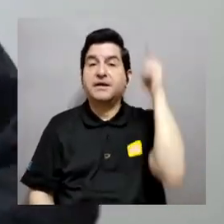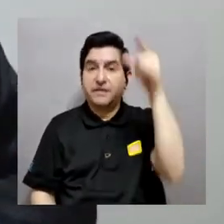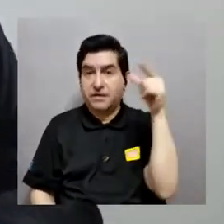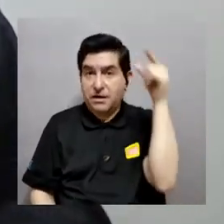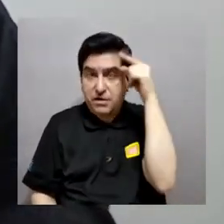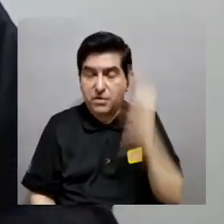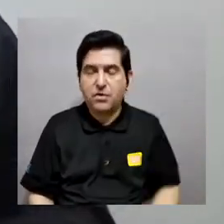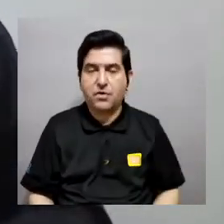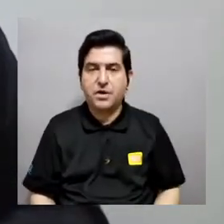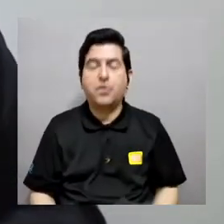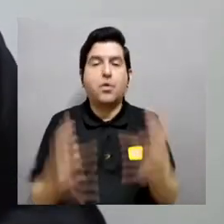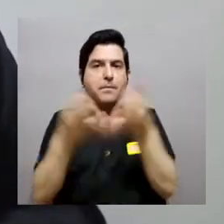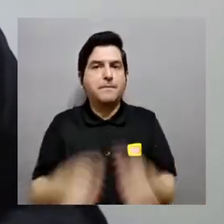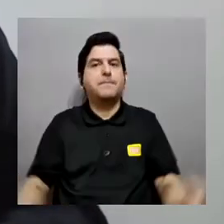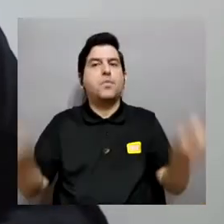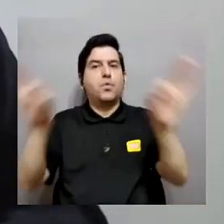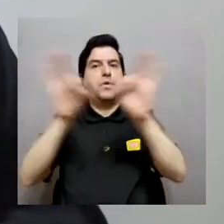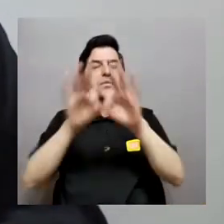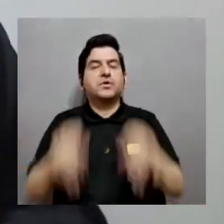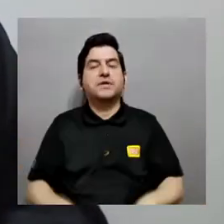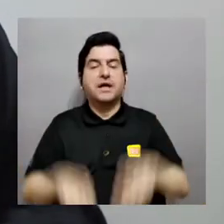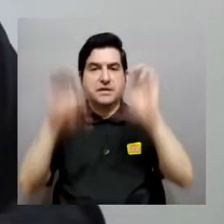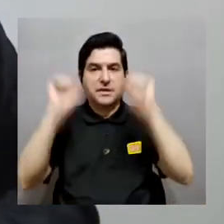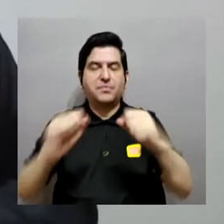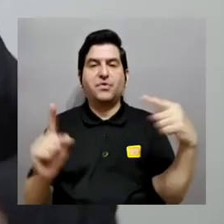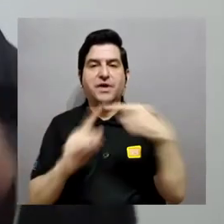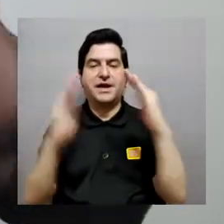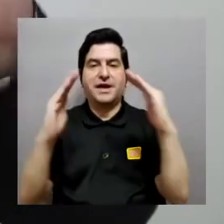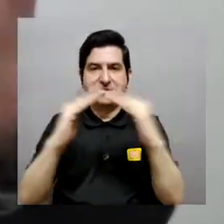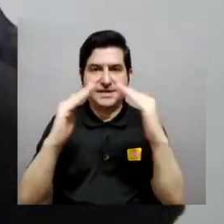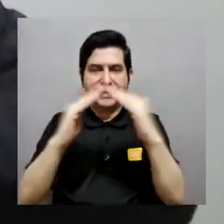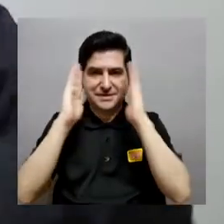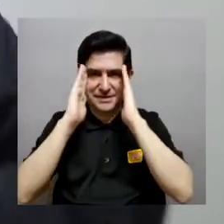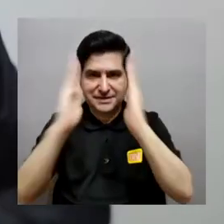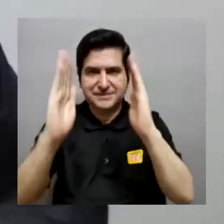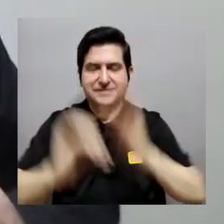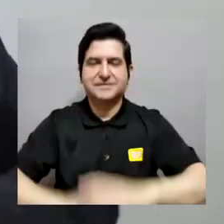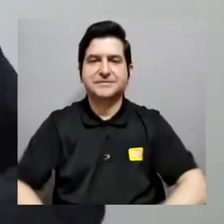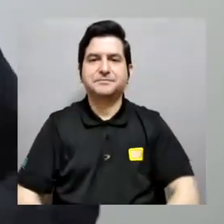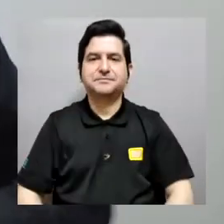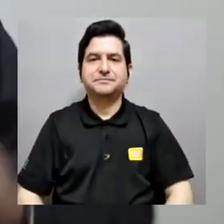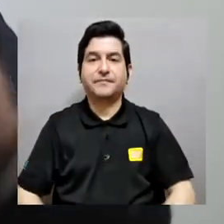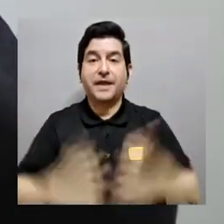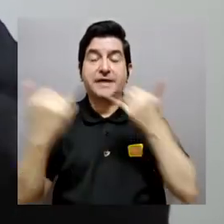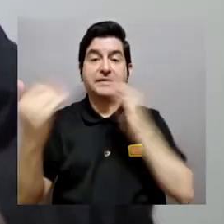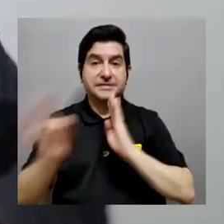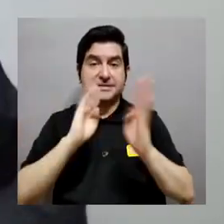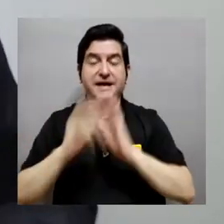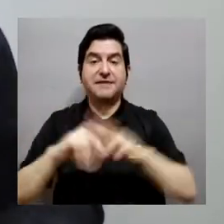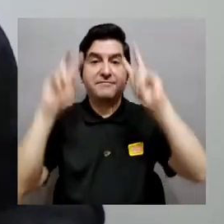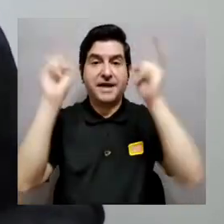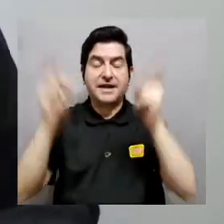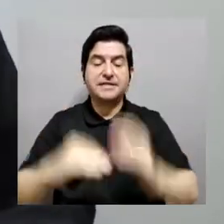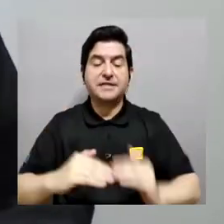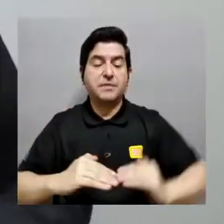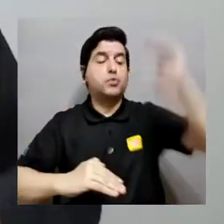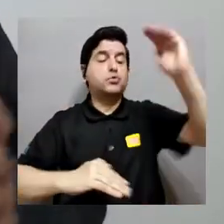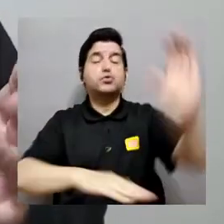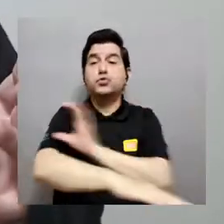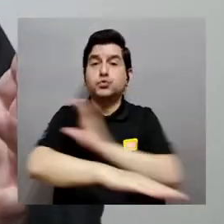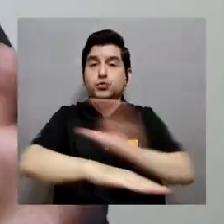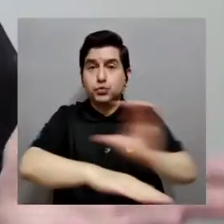semana después en el canal UCR pues por supuesto la antena es importantísima también para llegar hasta sus hogares